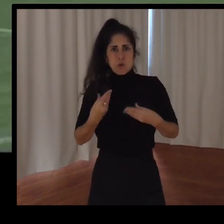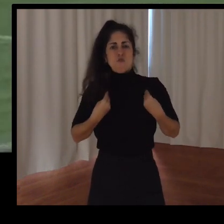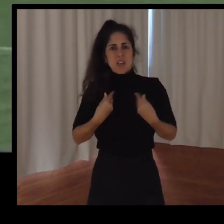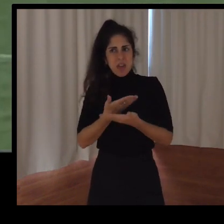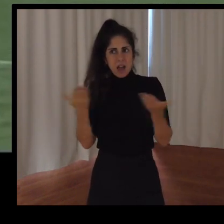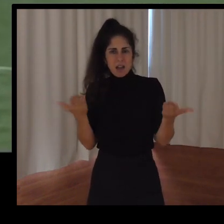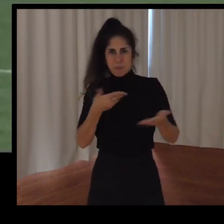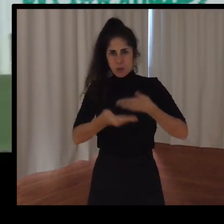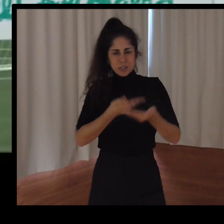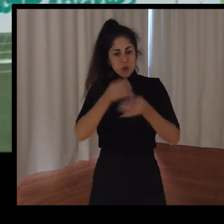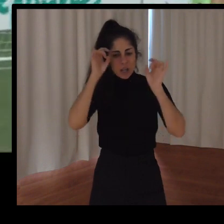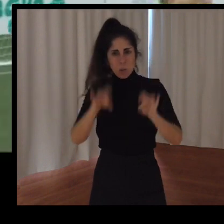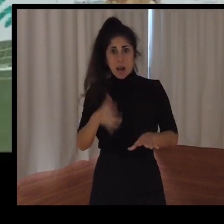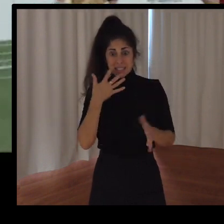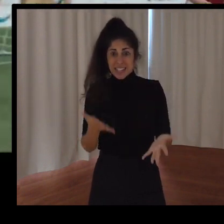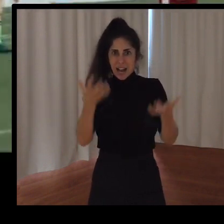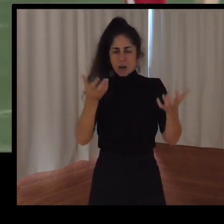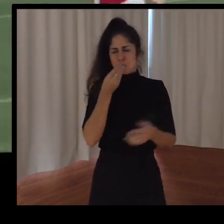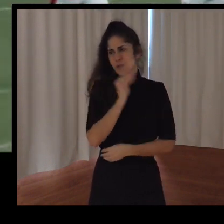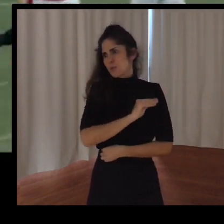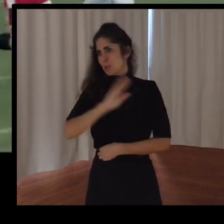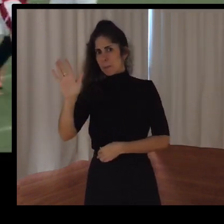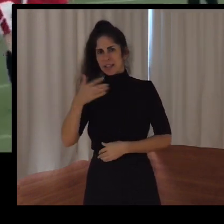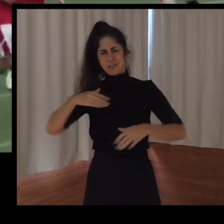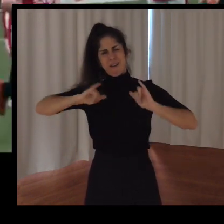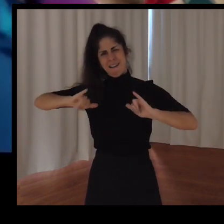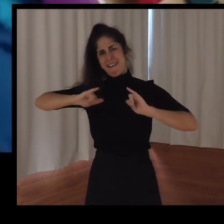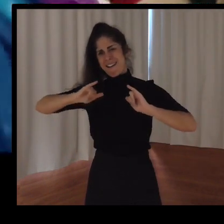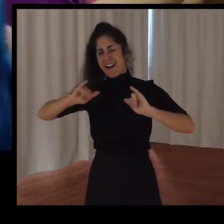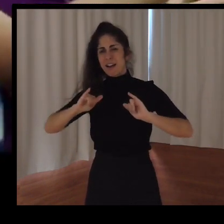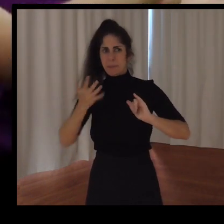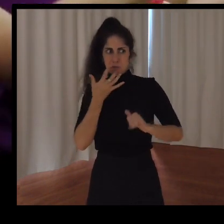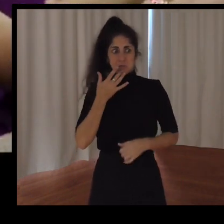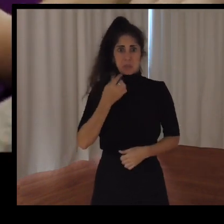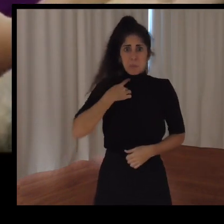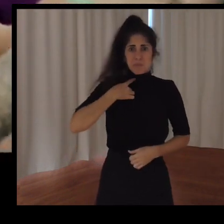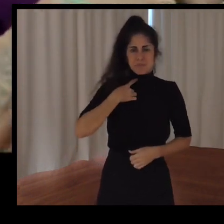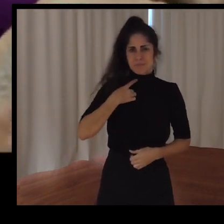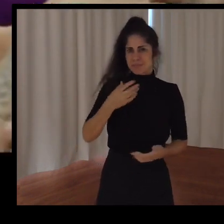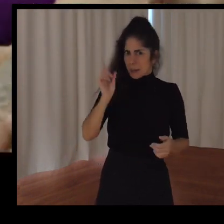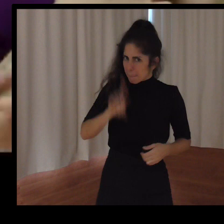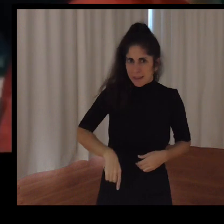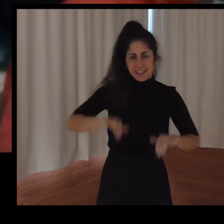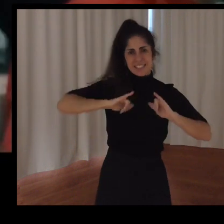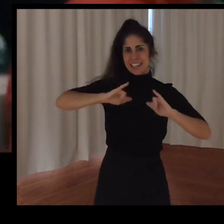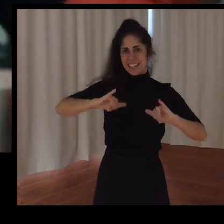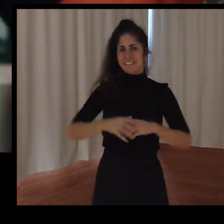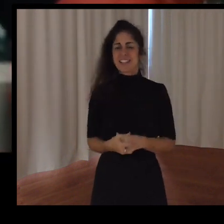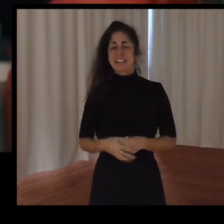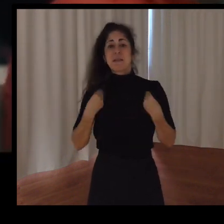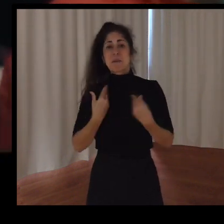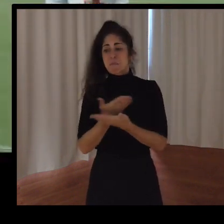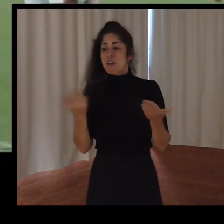fenomenal. Lo celebran como locos, pero es que cuando pierden también. Y como ellos dicen, compartir antes que competir.